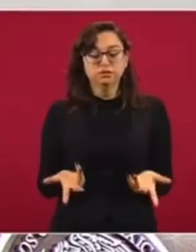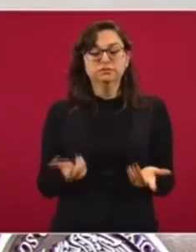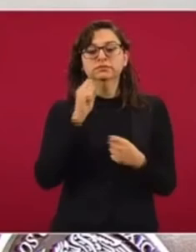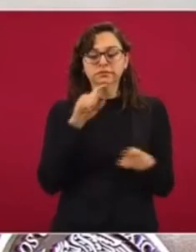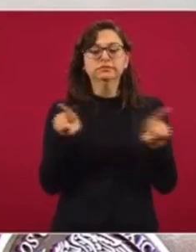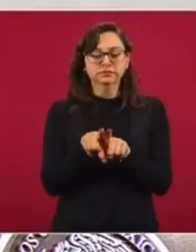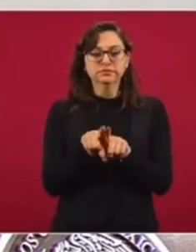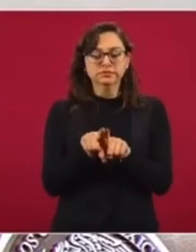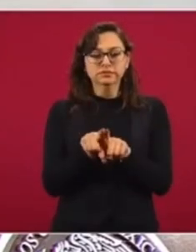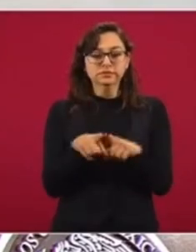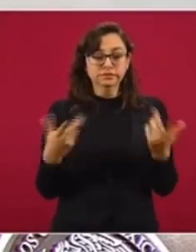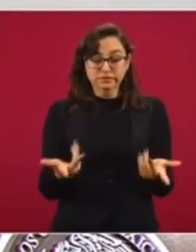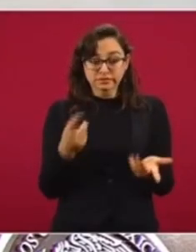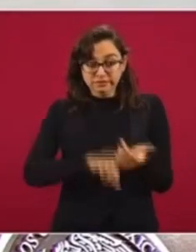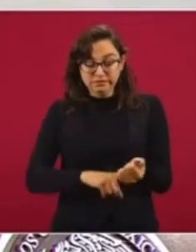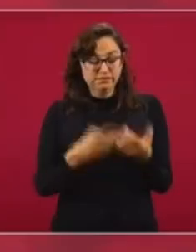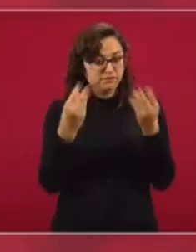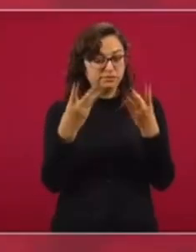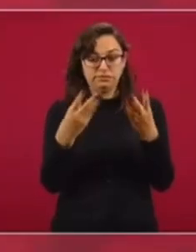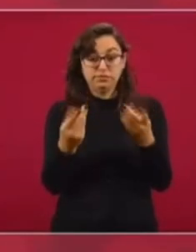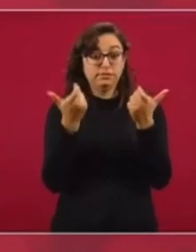trata de mucho dinero,